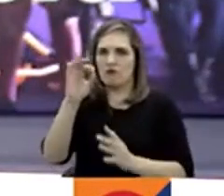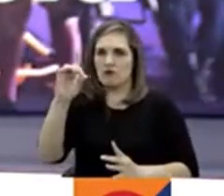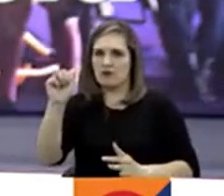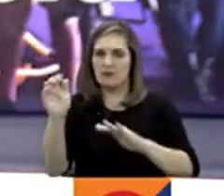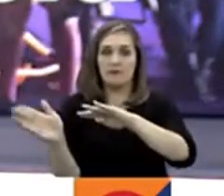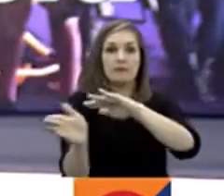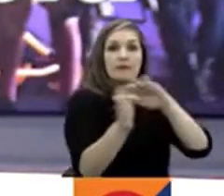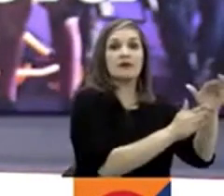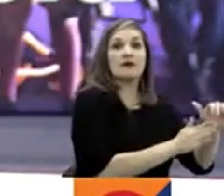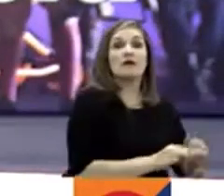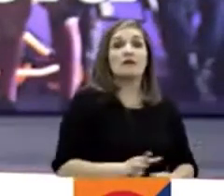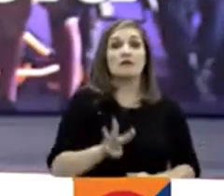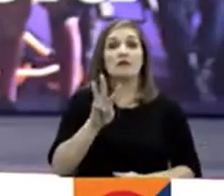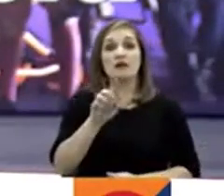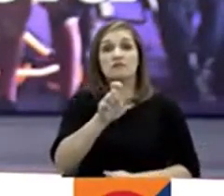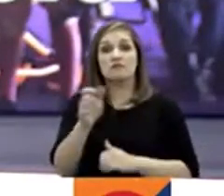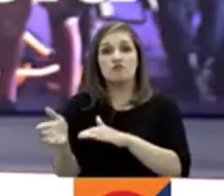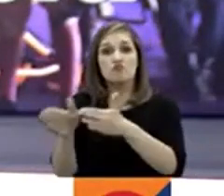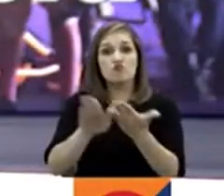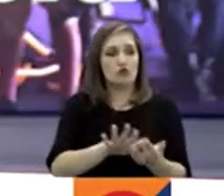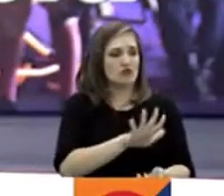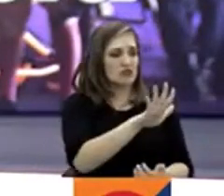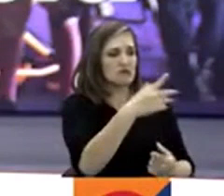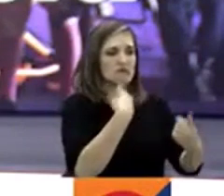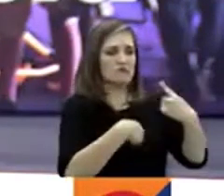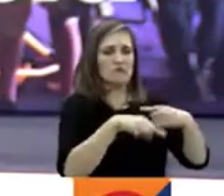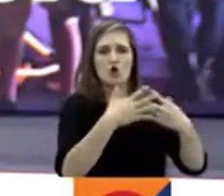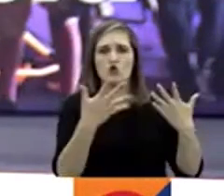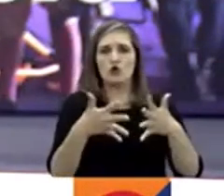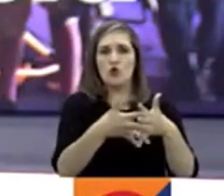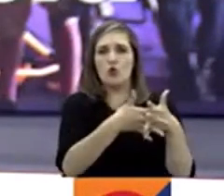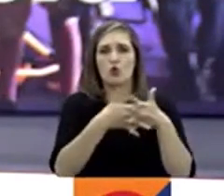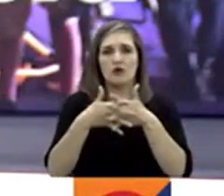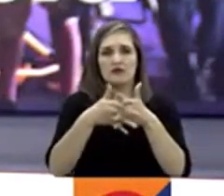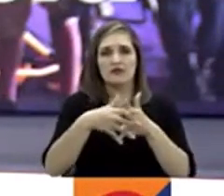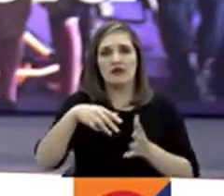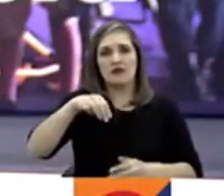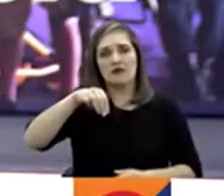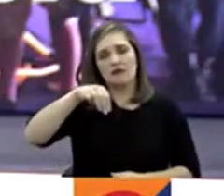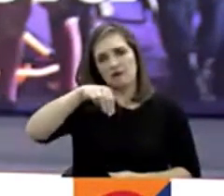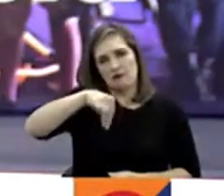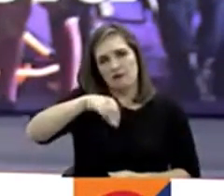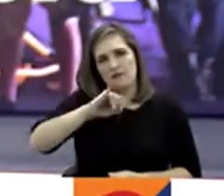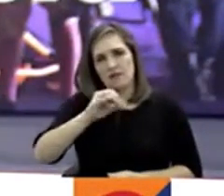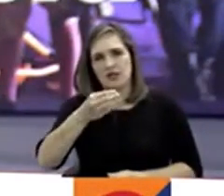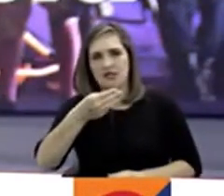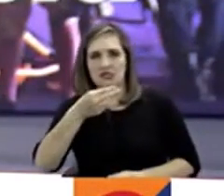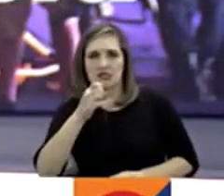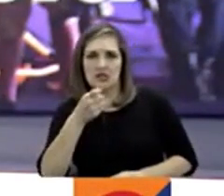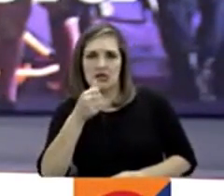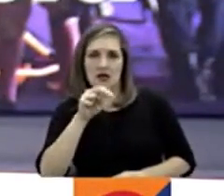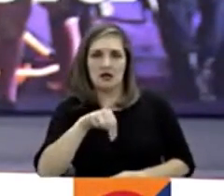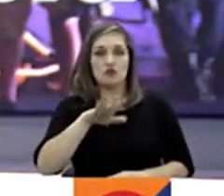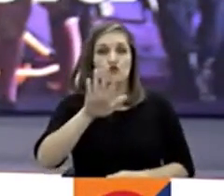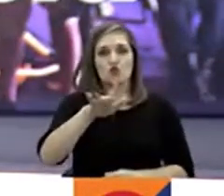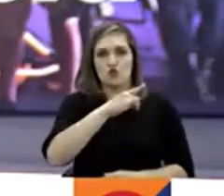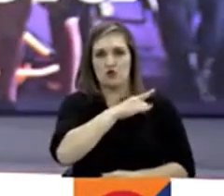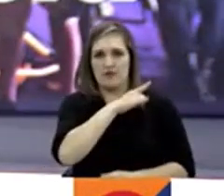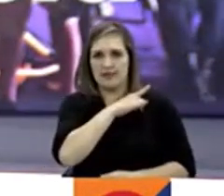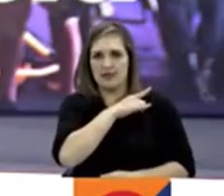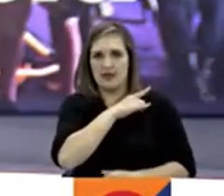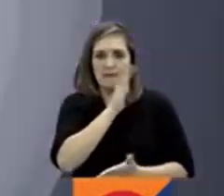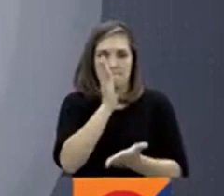cinco más resultaron heridas en un tiroteo en la Universidad de Michigan, también en Estados Unidos. Las clases fueron suspendidas por dos días.